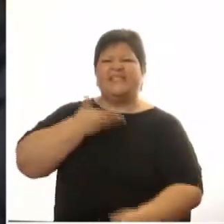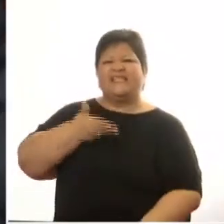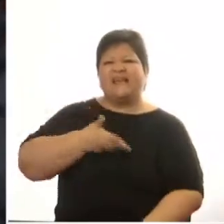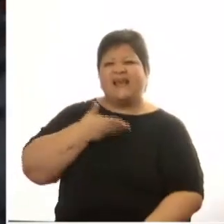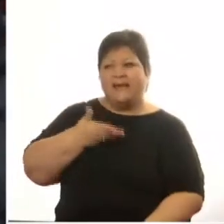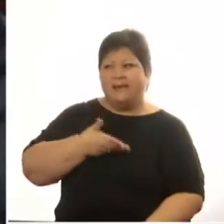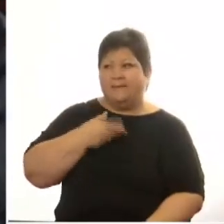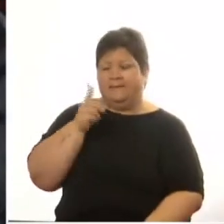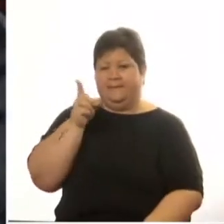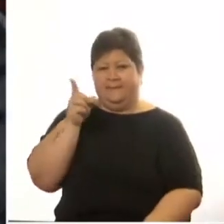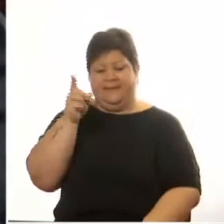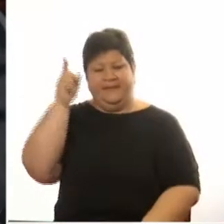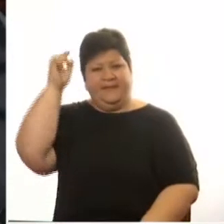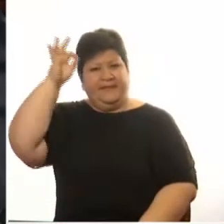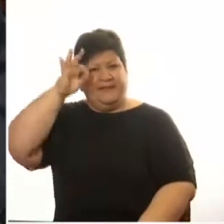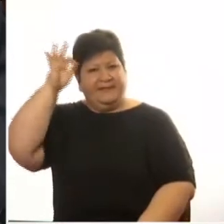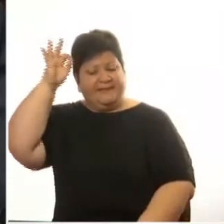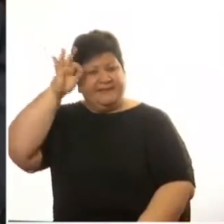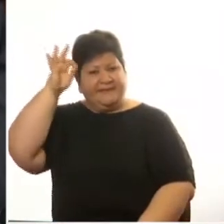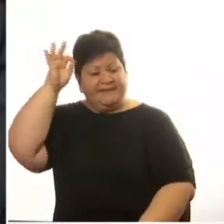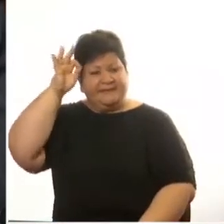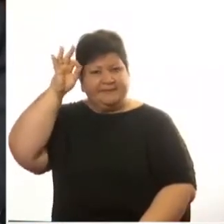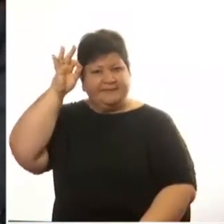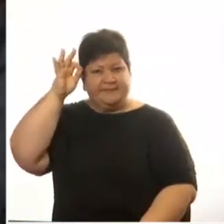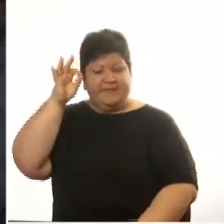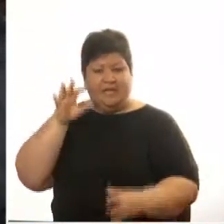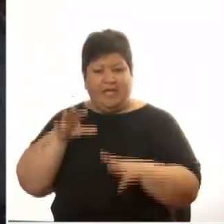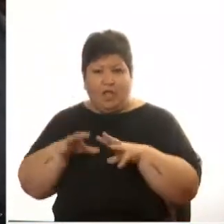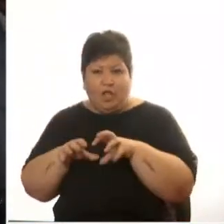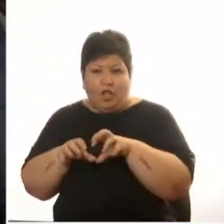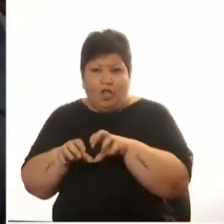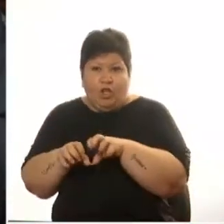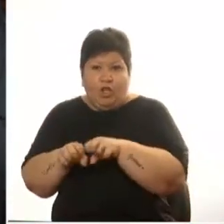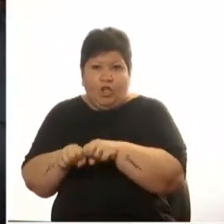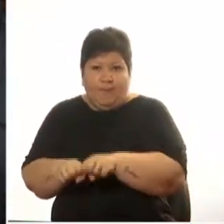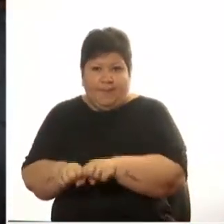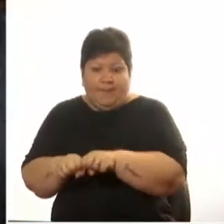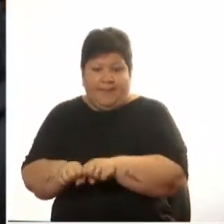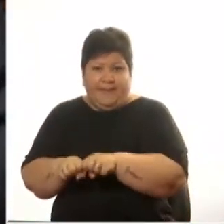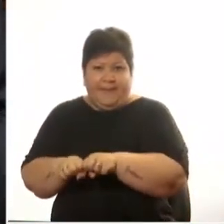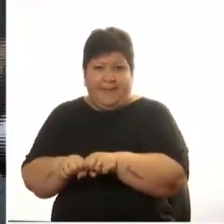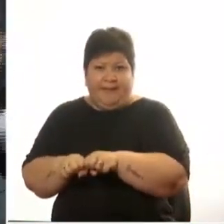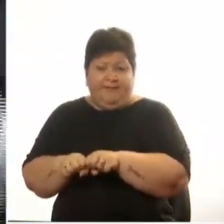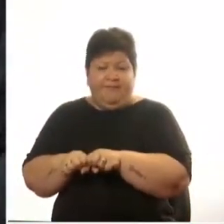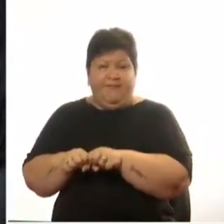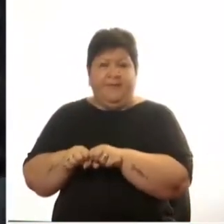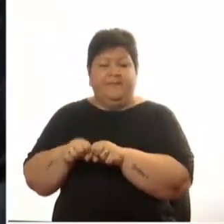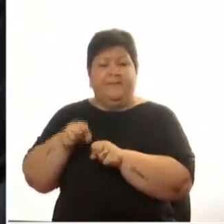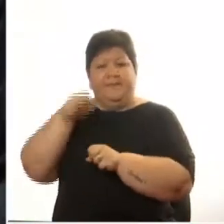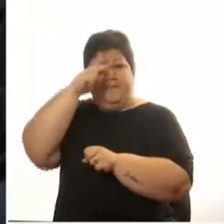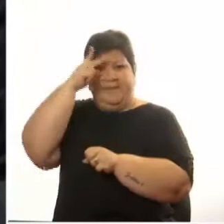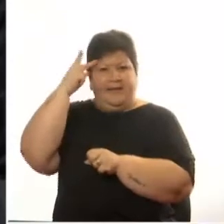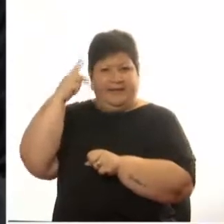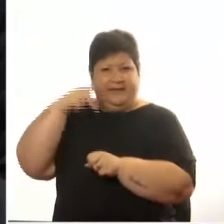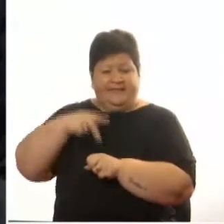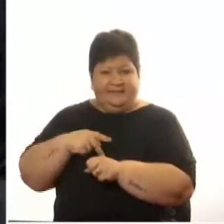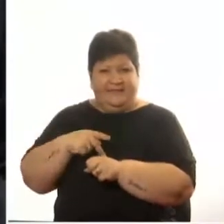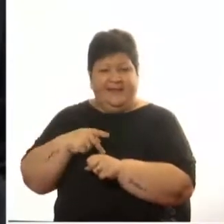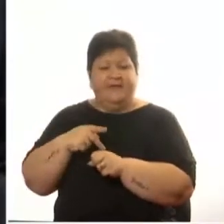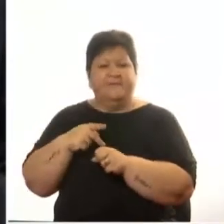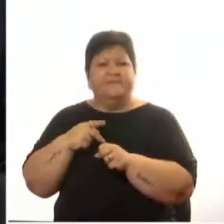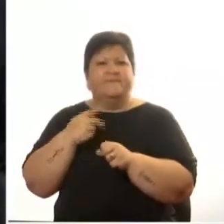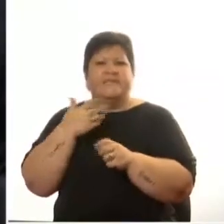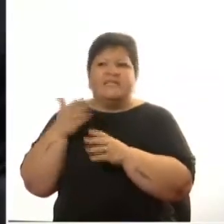en dominando Palestina que la declarara independiente y le diera el espacio algunos los